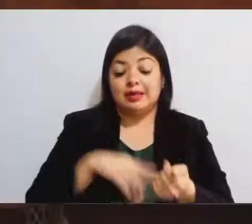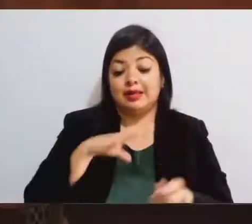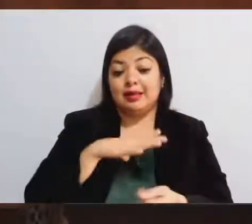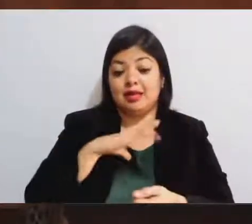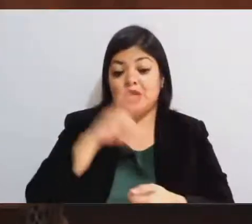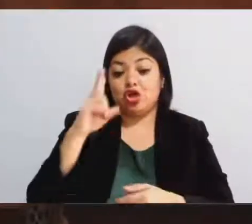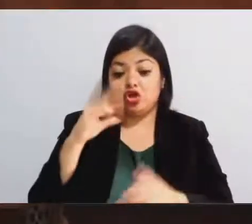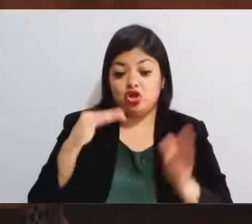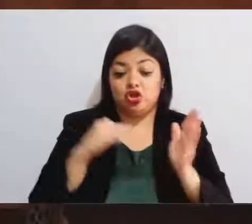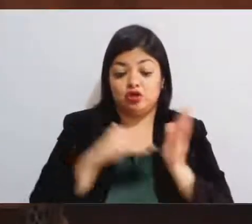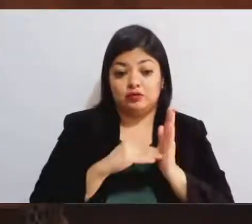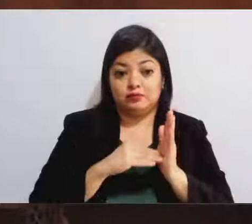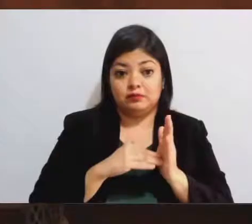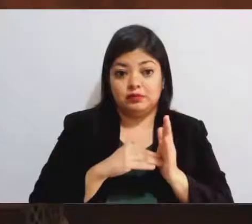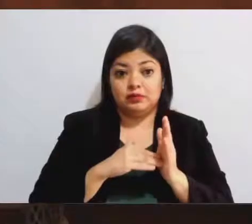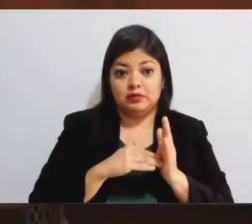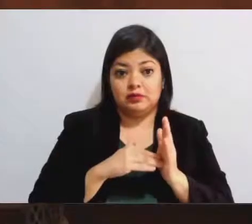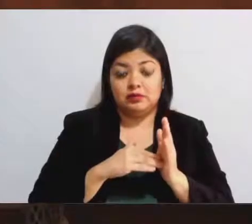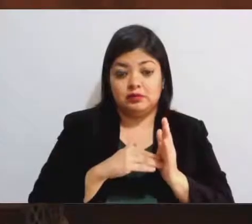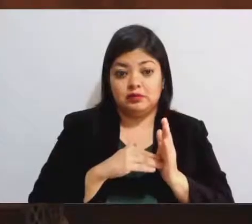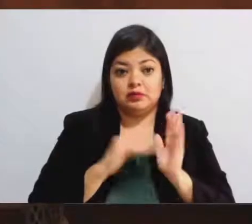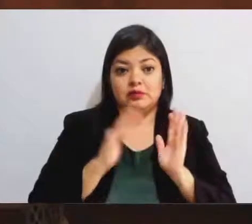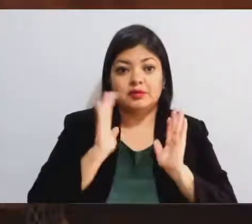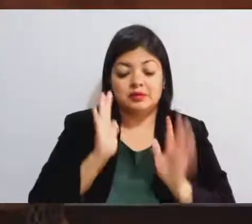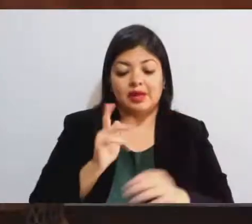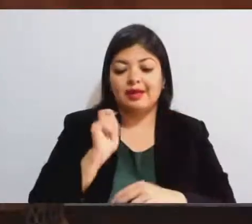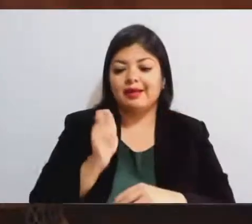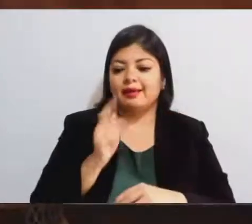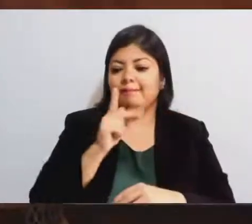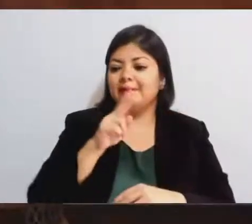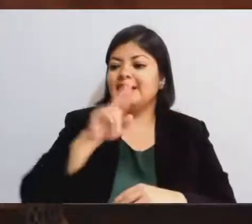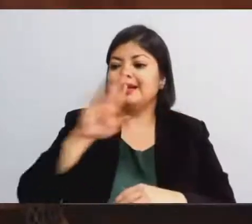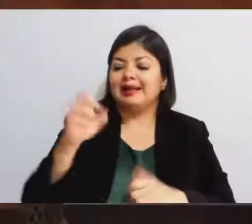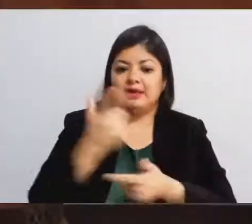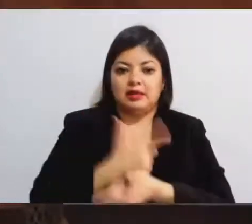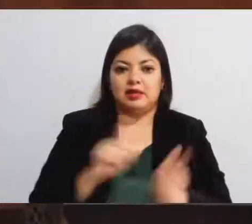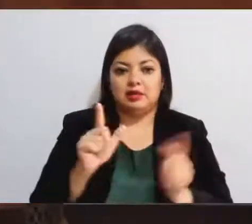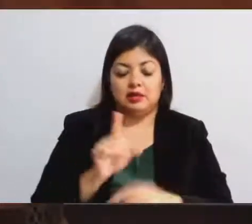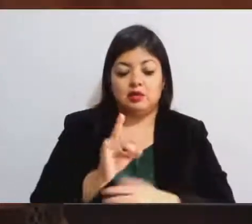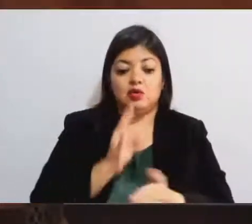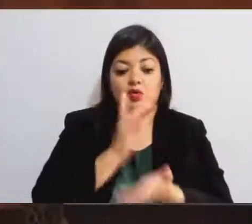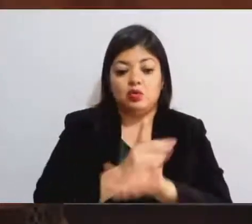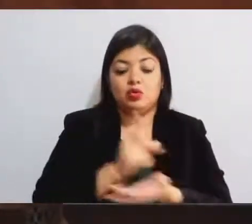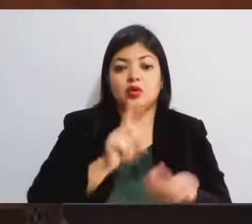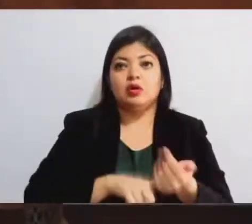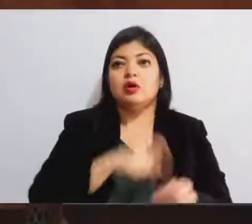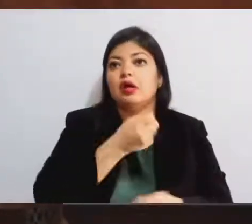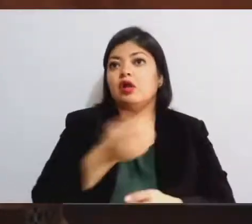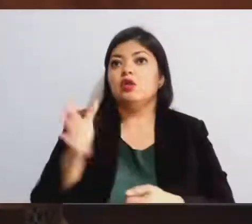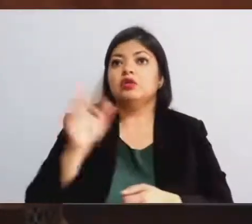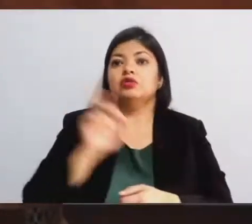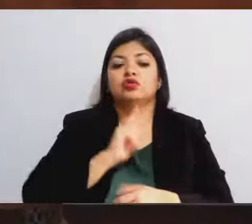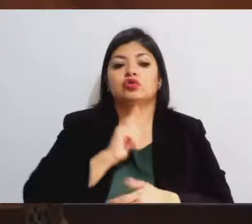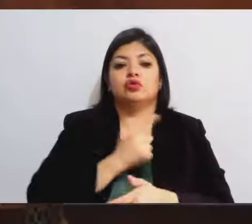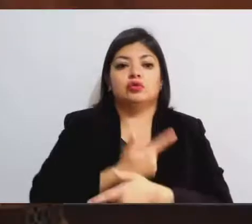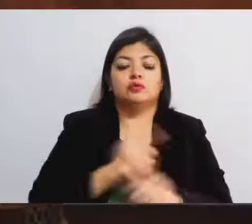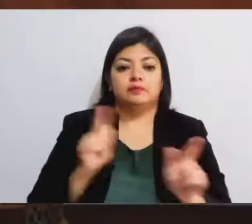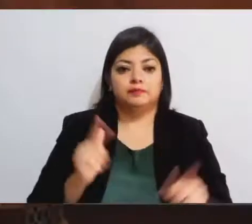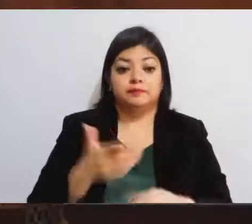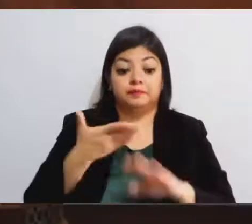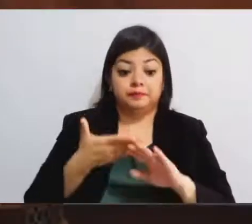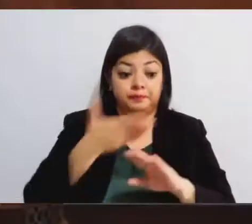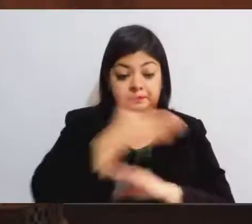alcanzado la preliberación y sólo treinta y seis la liberación. Lo anterior